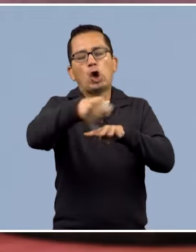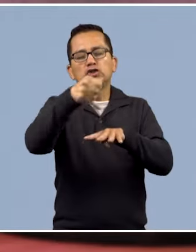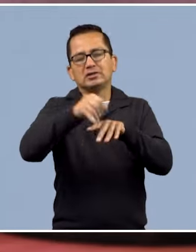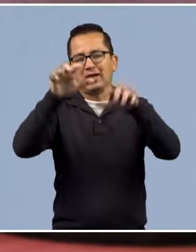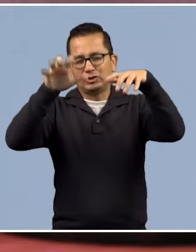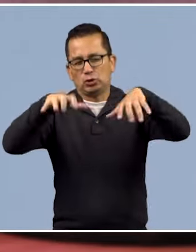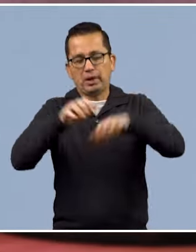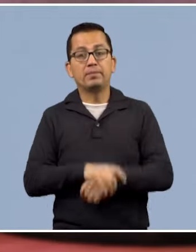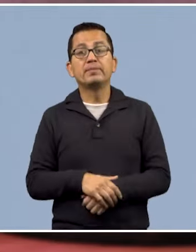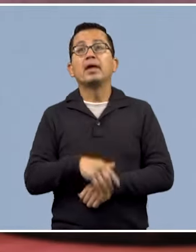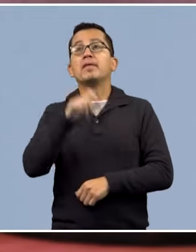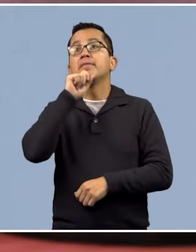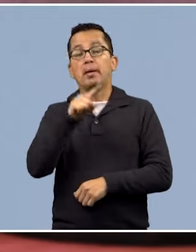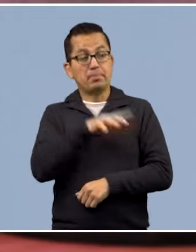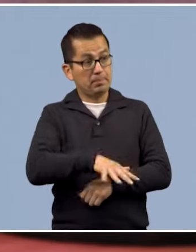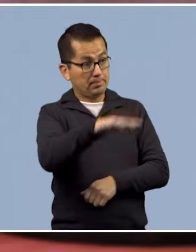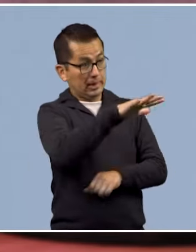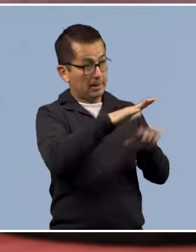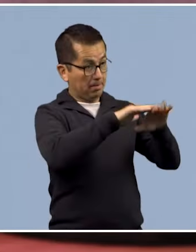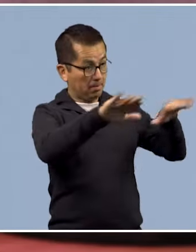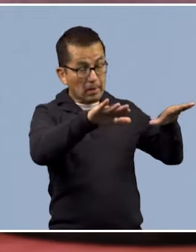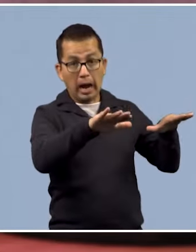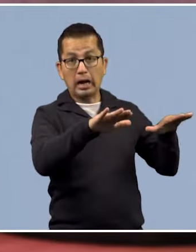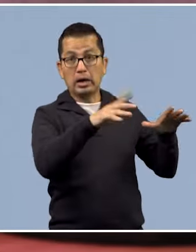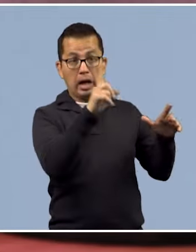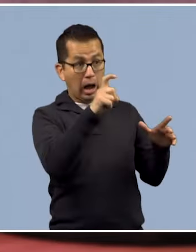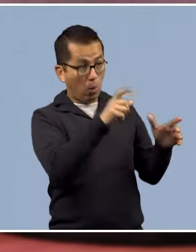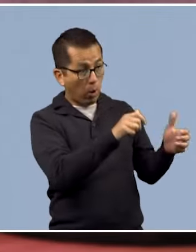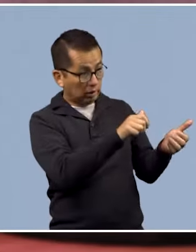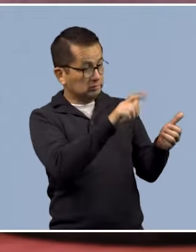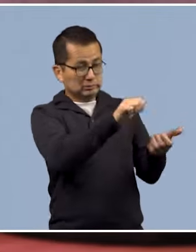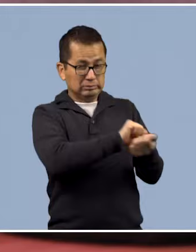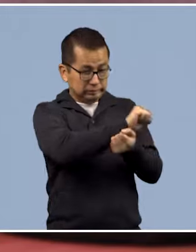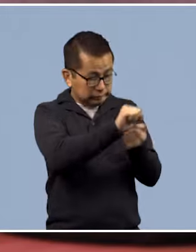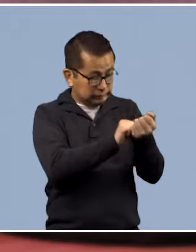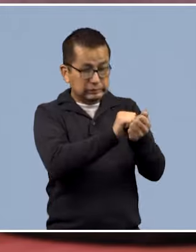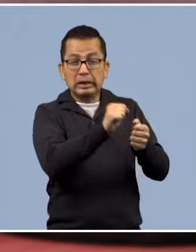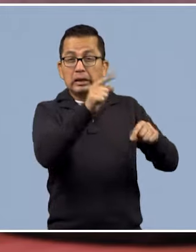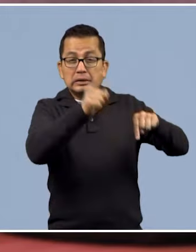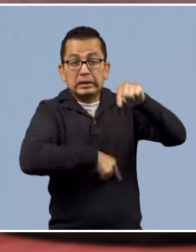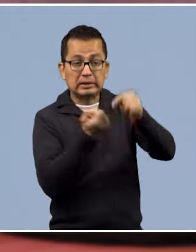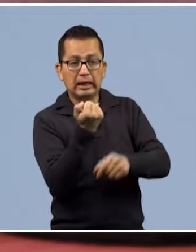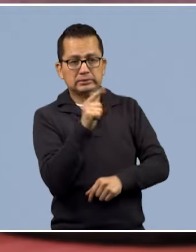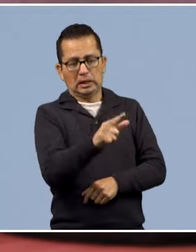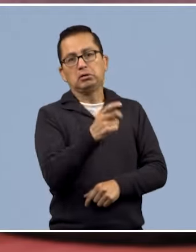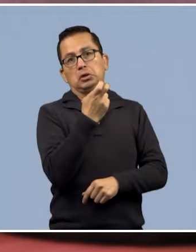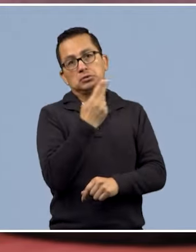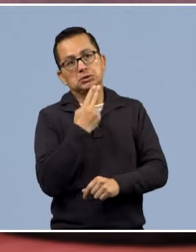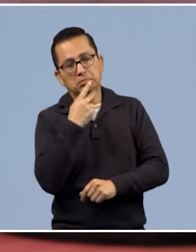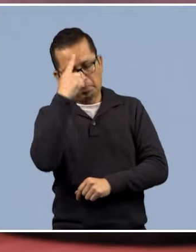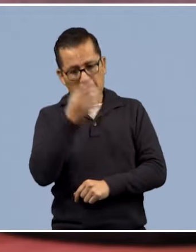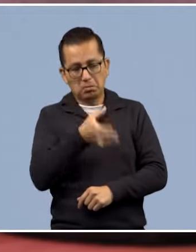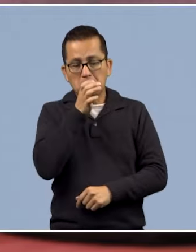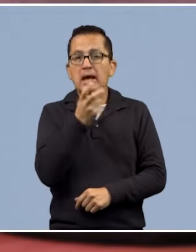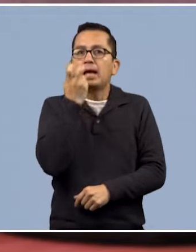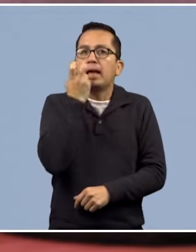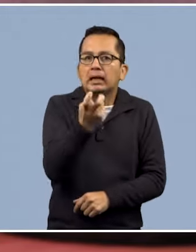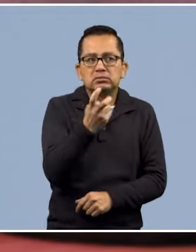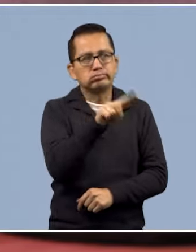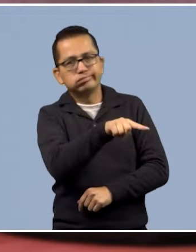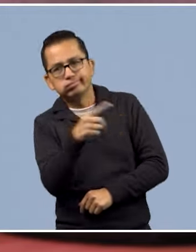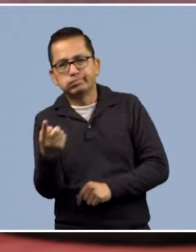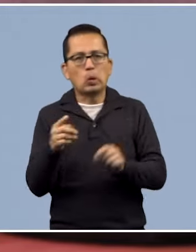desalinización de agua de mar, entre otras actividades que se han traído a la actualidad con el objetivo de hacer frente a la crisis de agua que estamos viviendo.